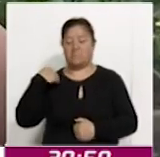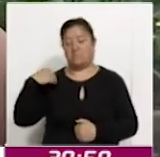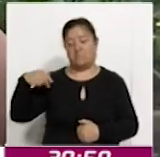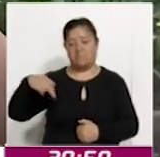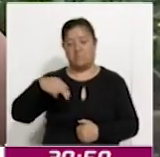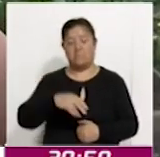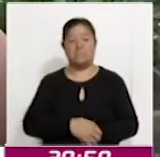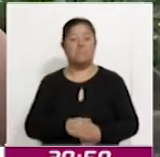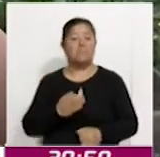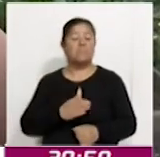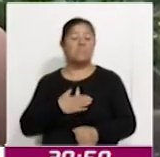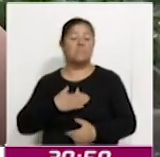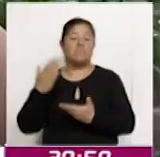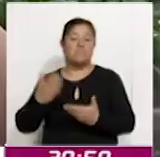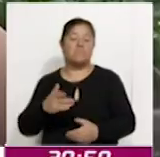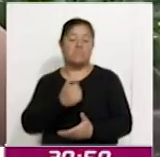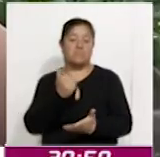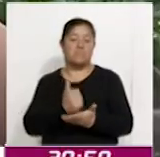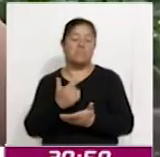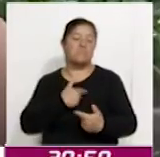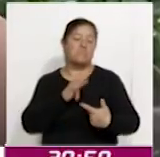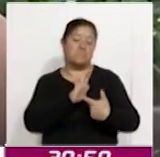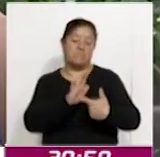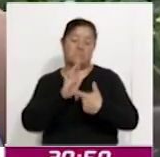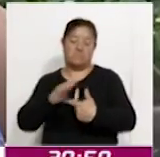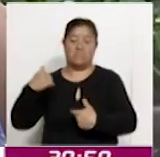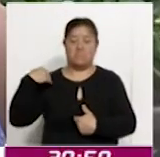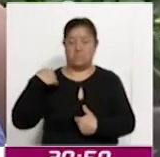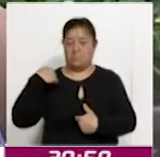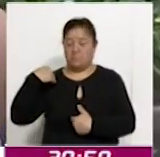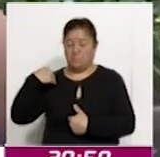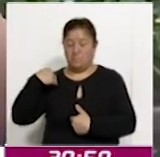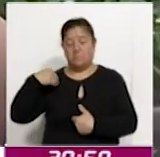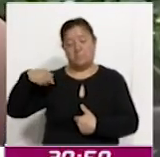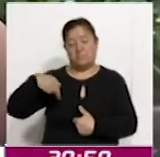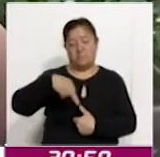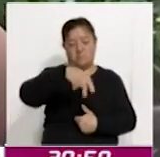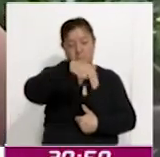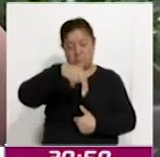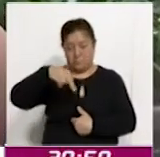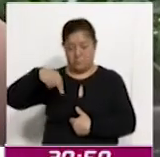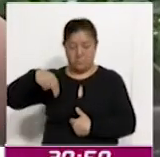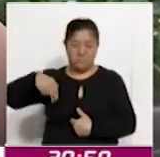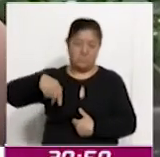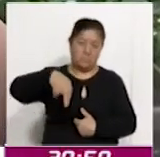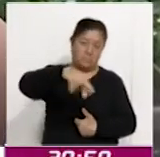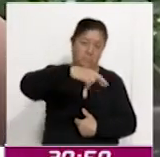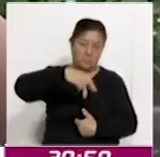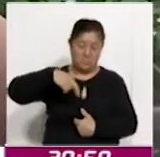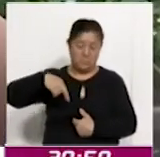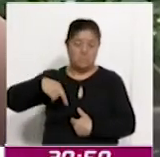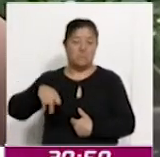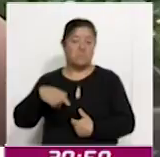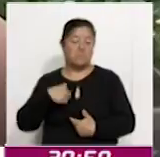a presentar unos modelos a través de una pasarela. Venimos a